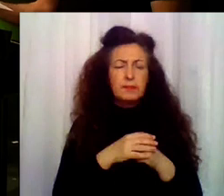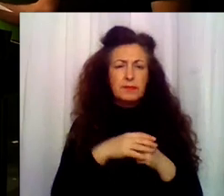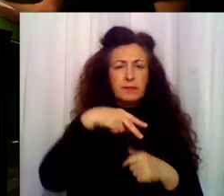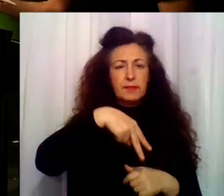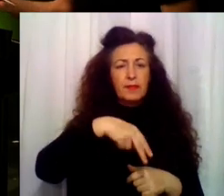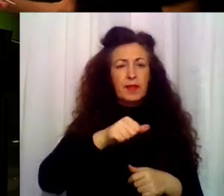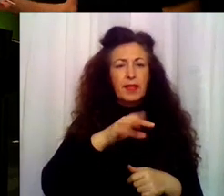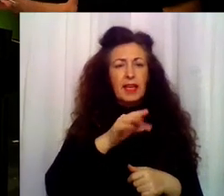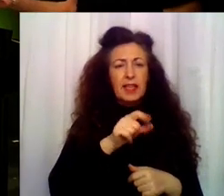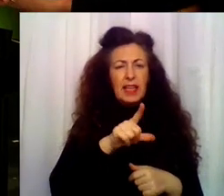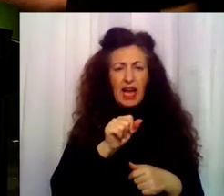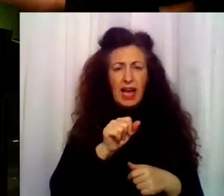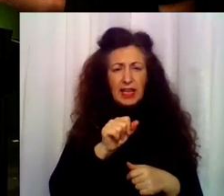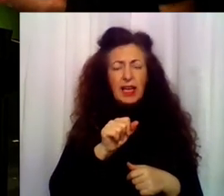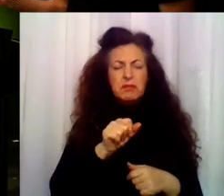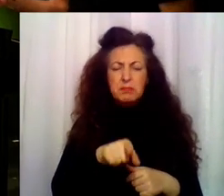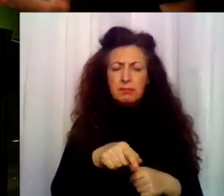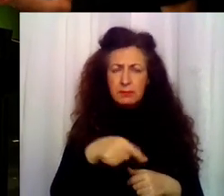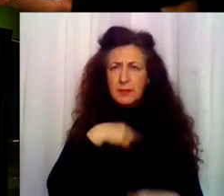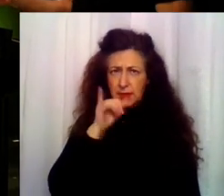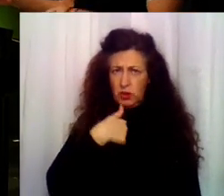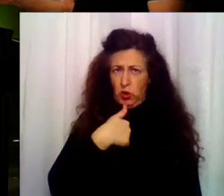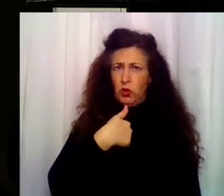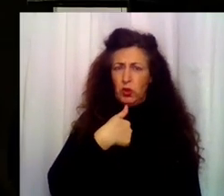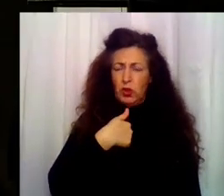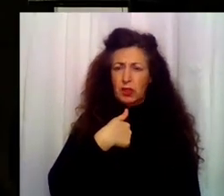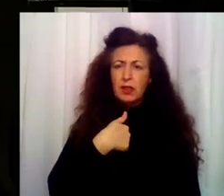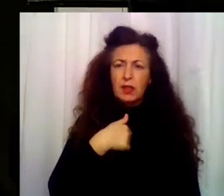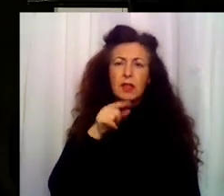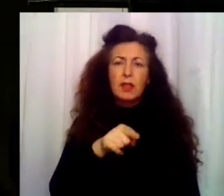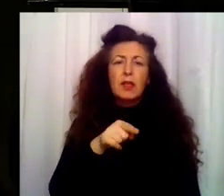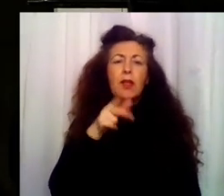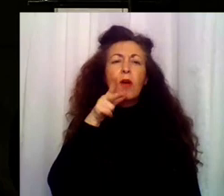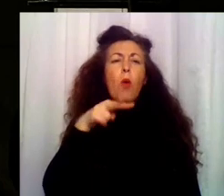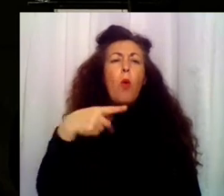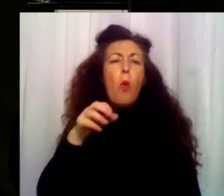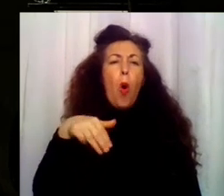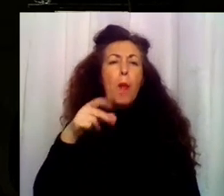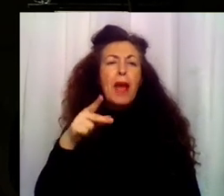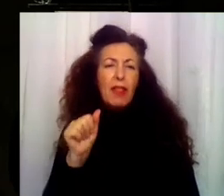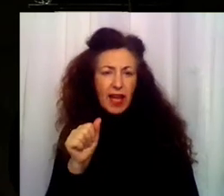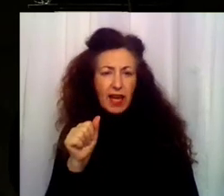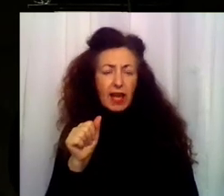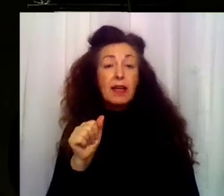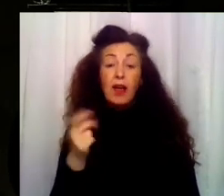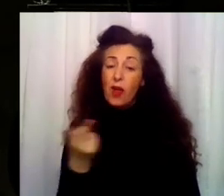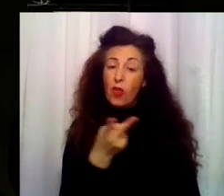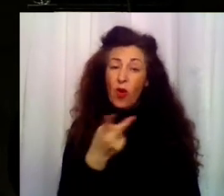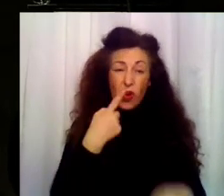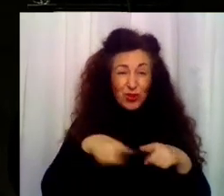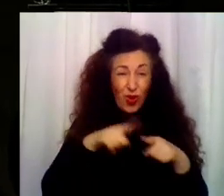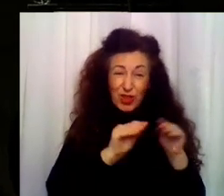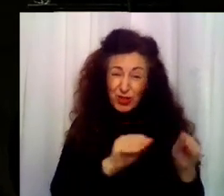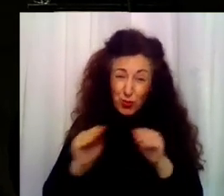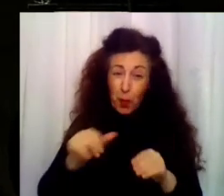Natalia Calvet. Sí, señor. Soy yo. Hugo Medina. Hugo Medina, sí, sí. Pues tienen que dejar todos los objetos